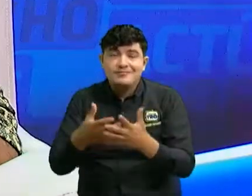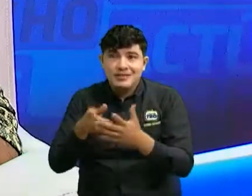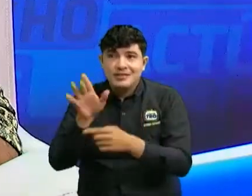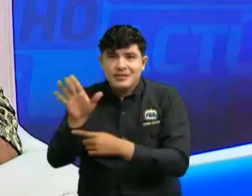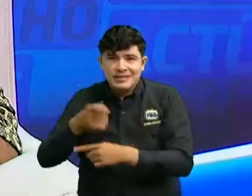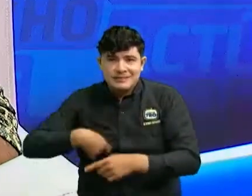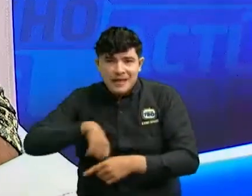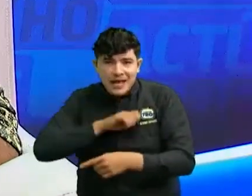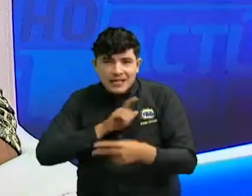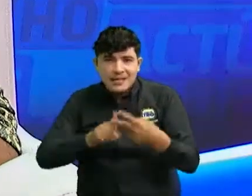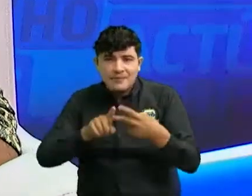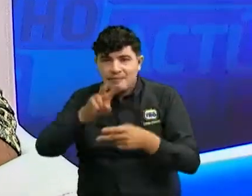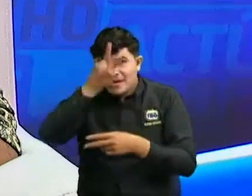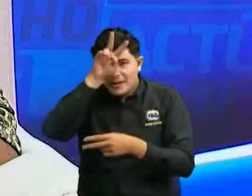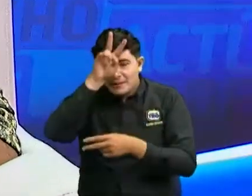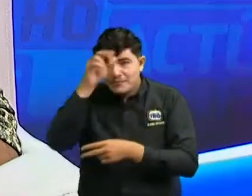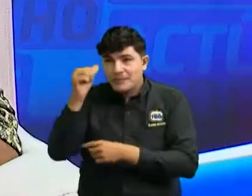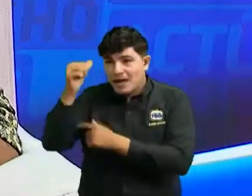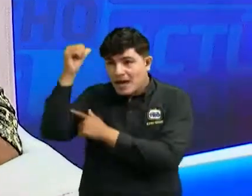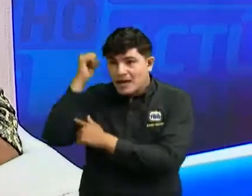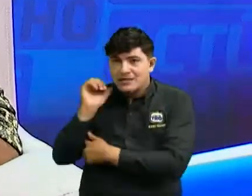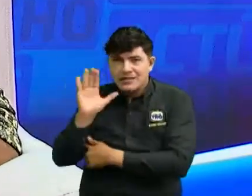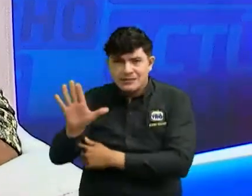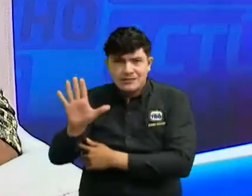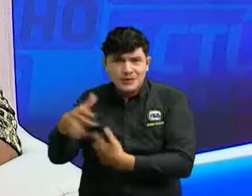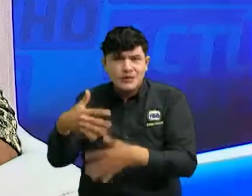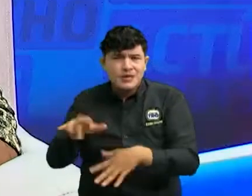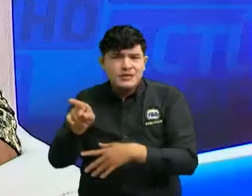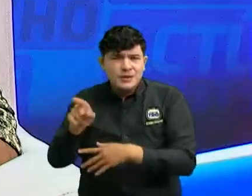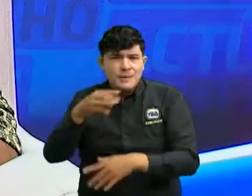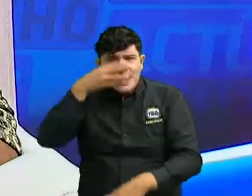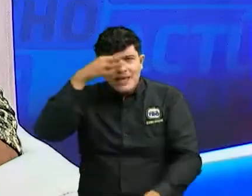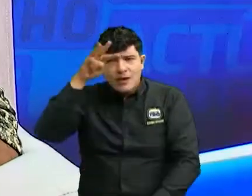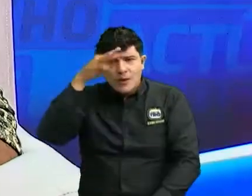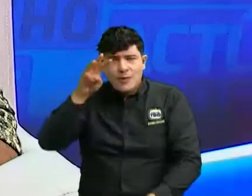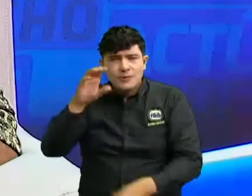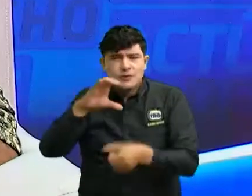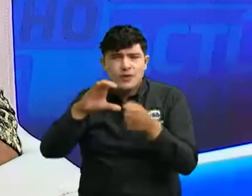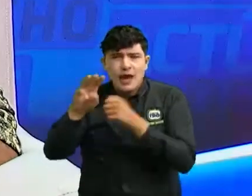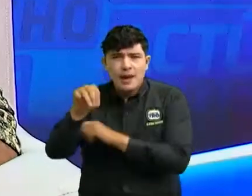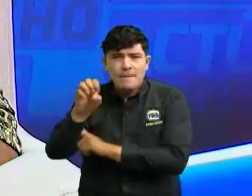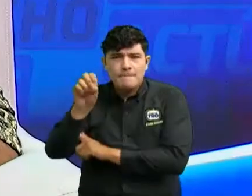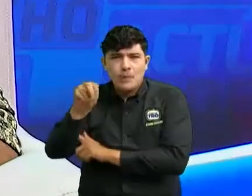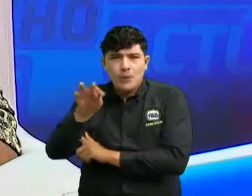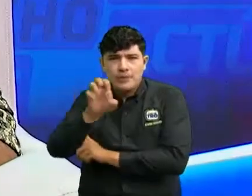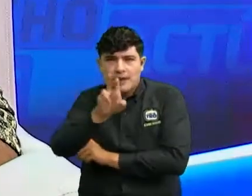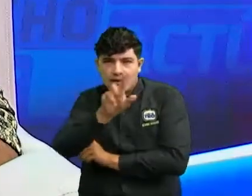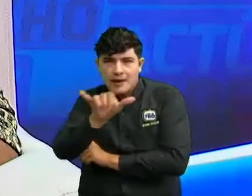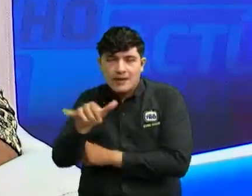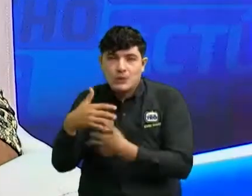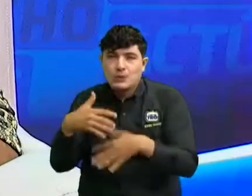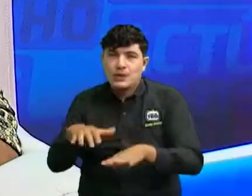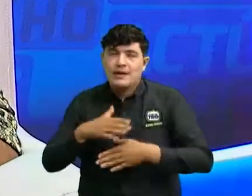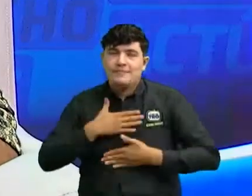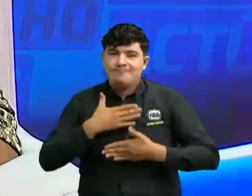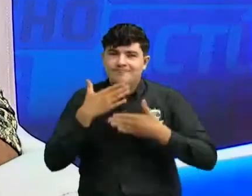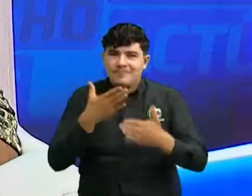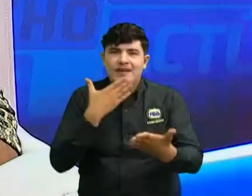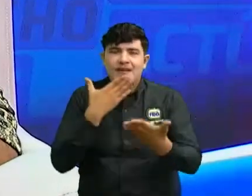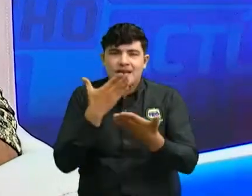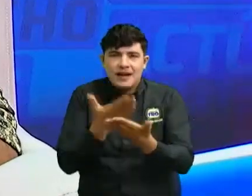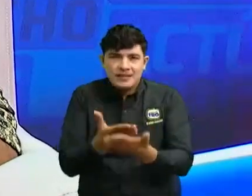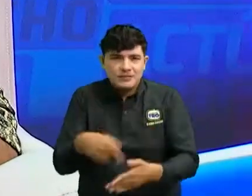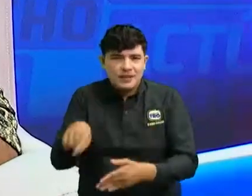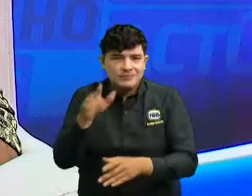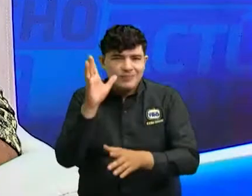España desde Perú ayer nos escribieron desde Monterrey les agradecemos a ustedes nuestros fieles televidentes que nos acompañan día a